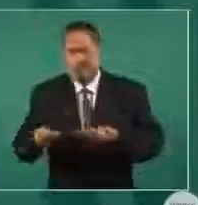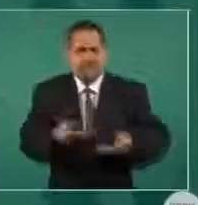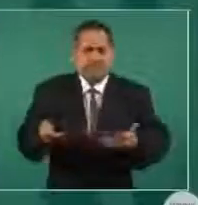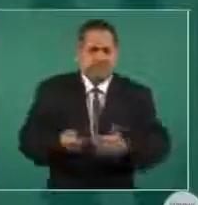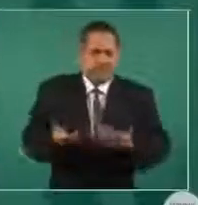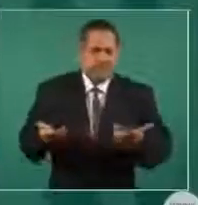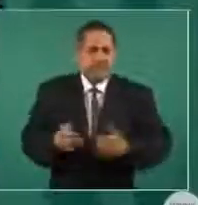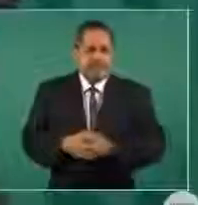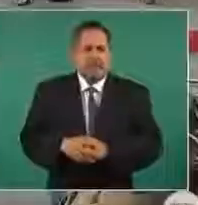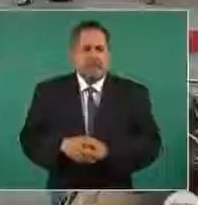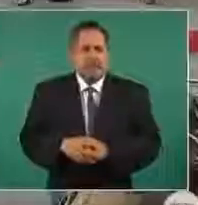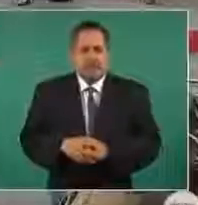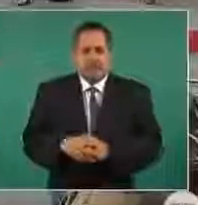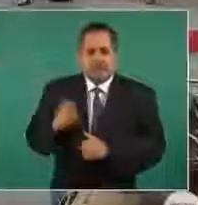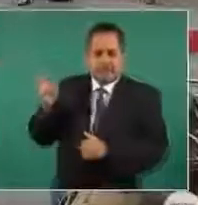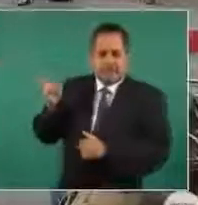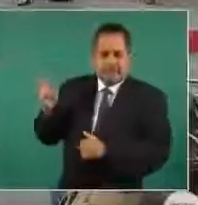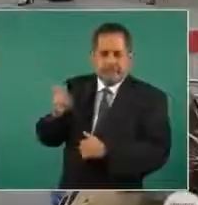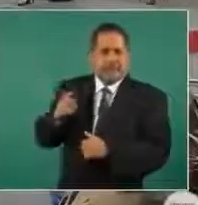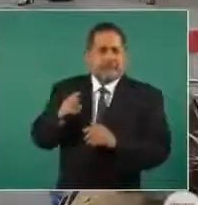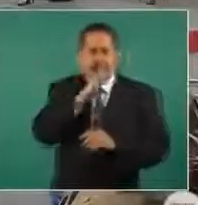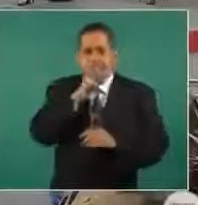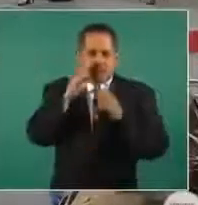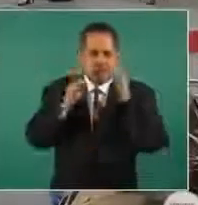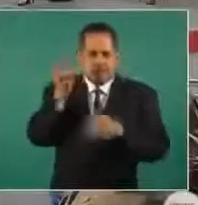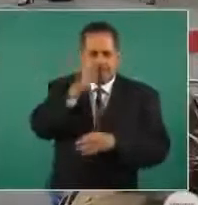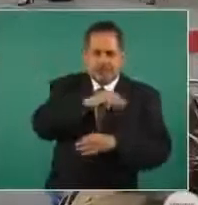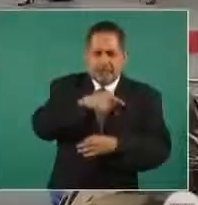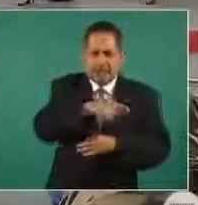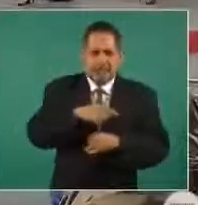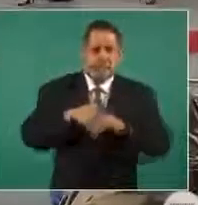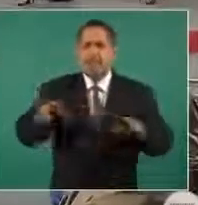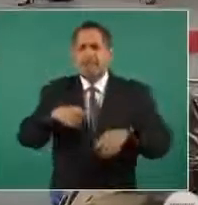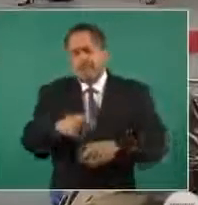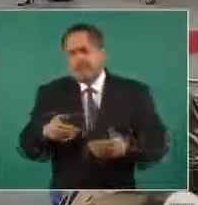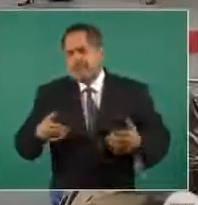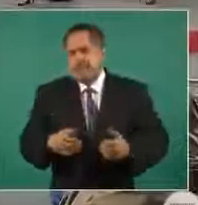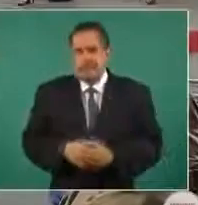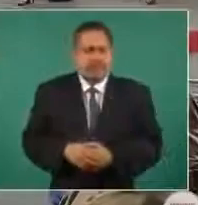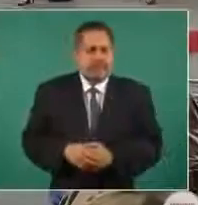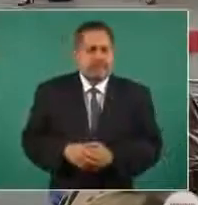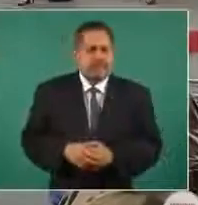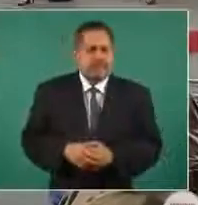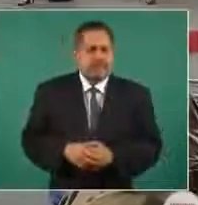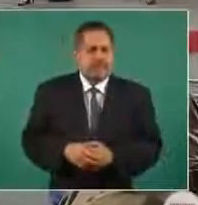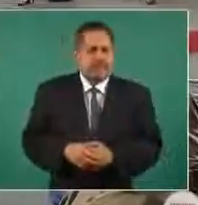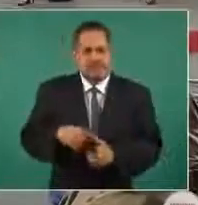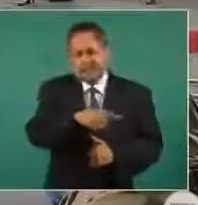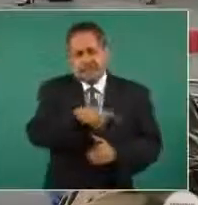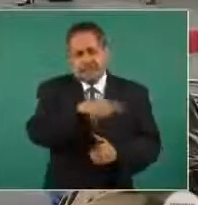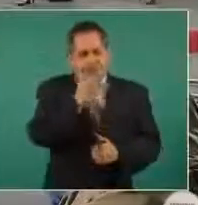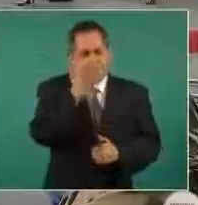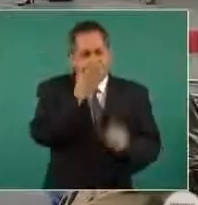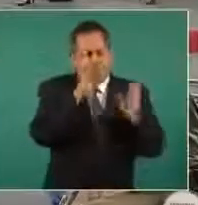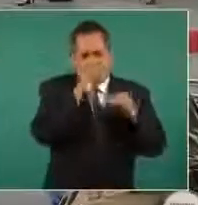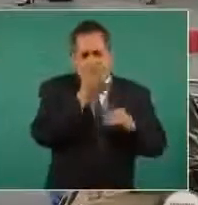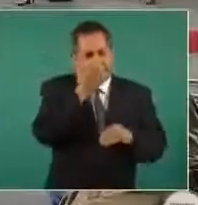Entonces, este pasquín del conservadurismo